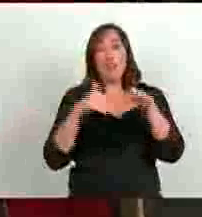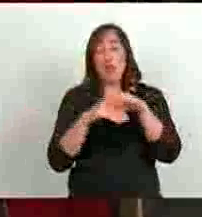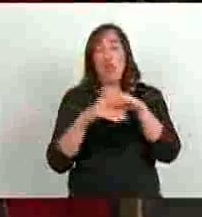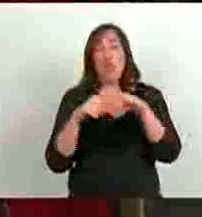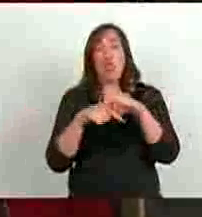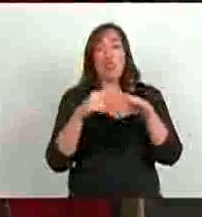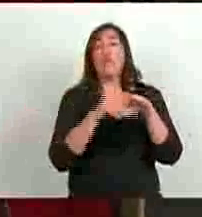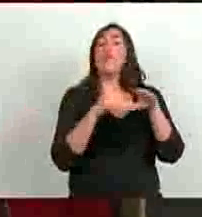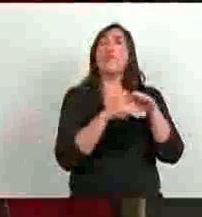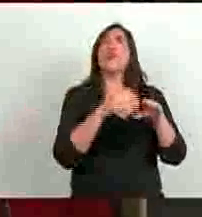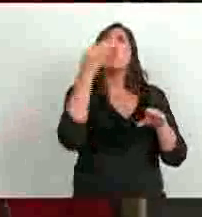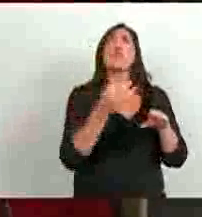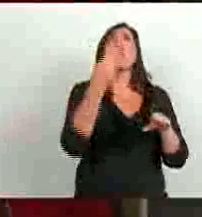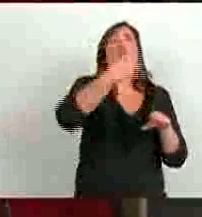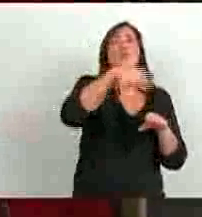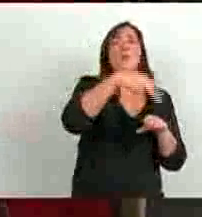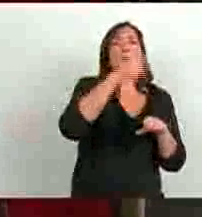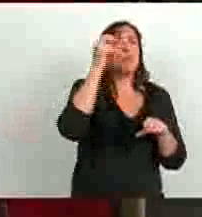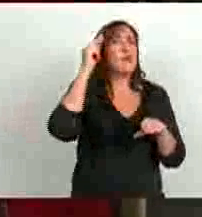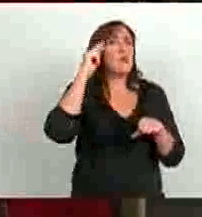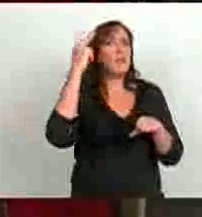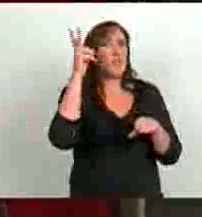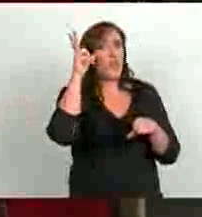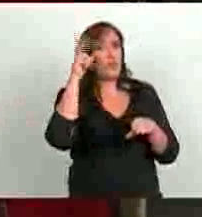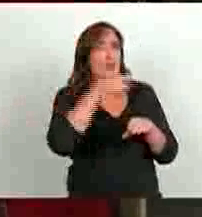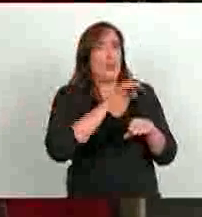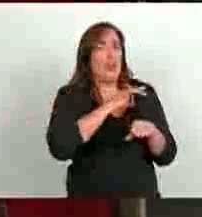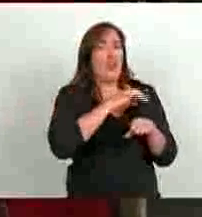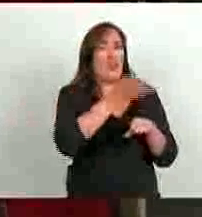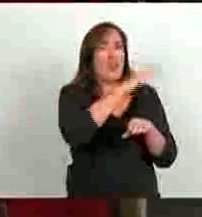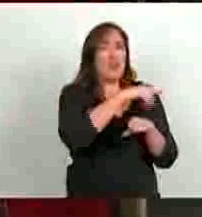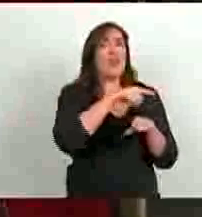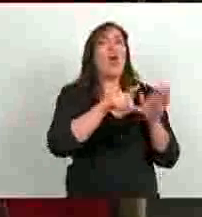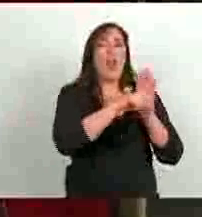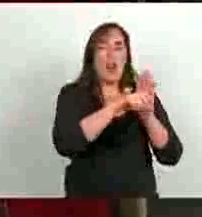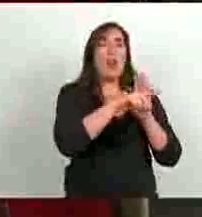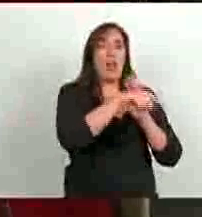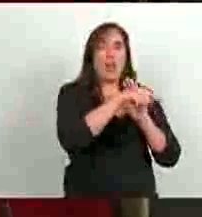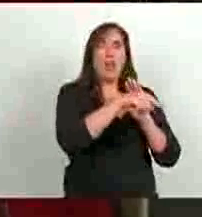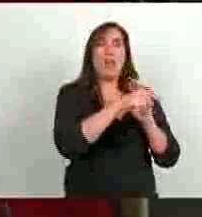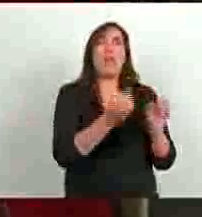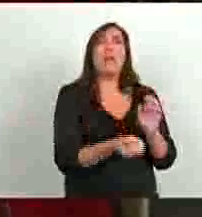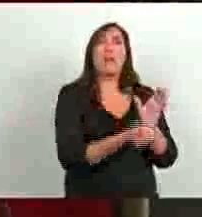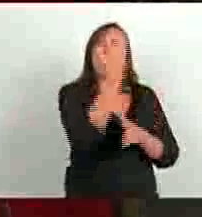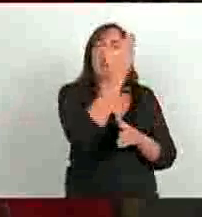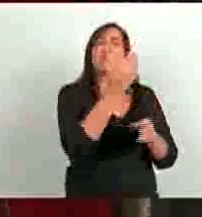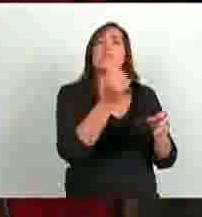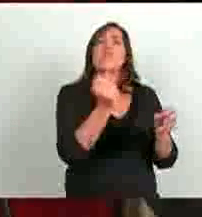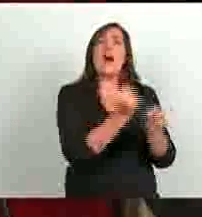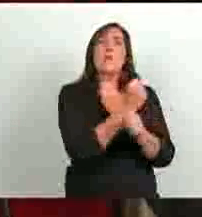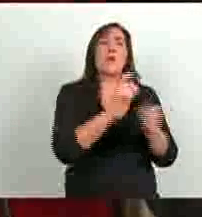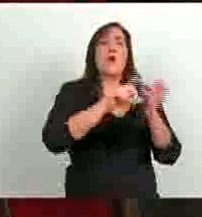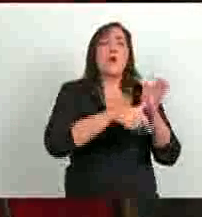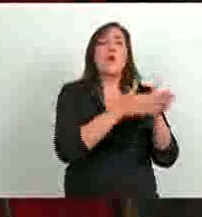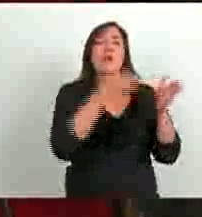agosto, esto fue noviembre del 98, ley 25.053, creación del plazo por